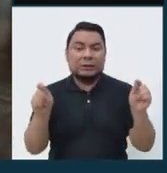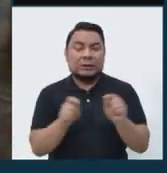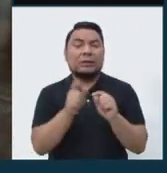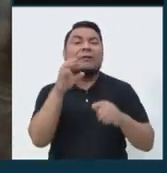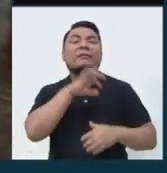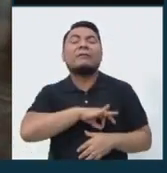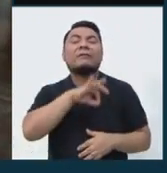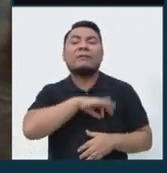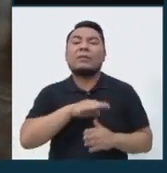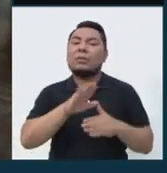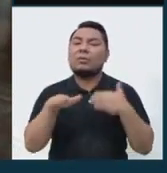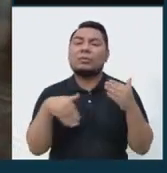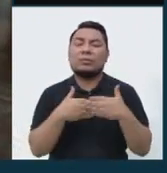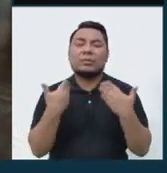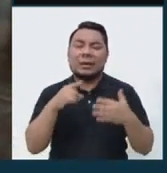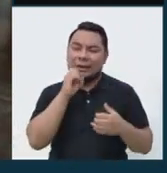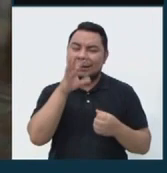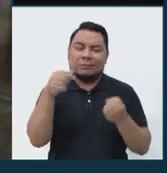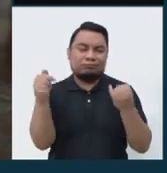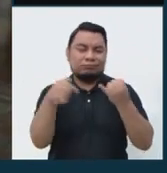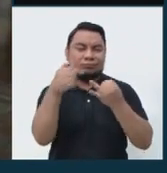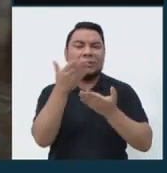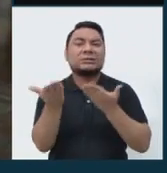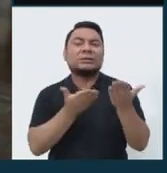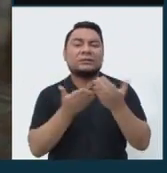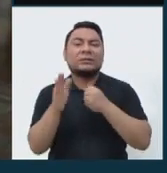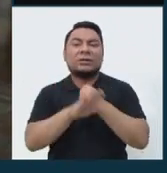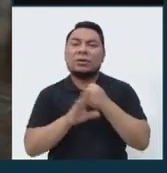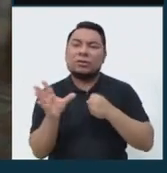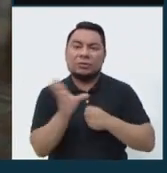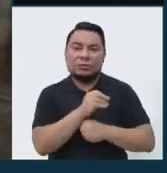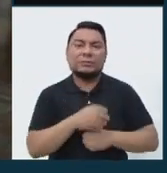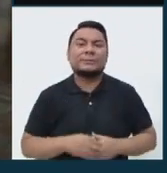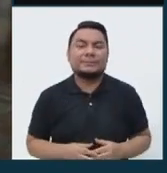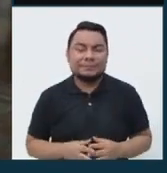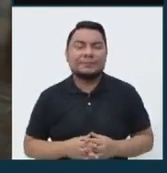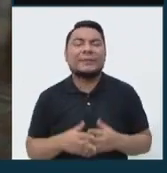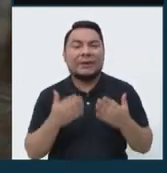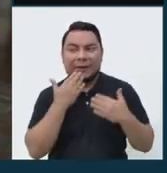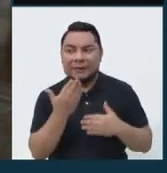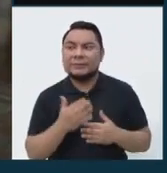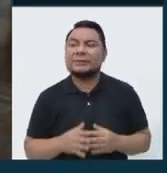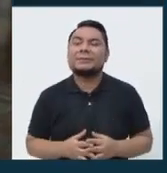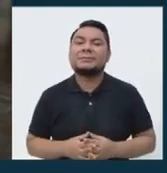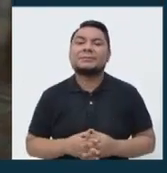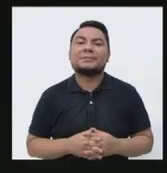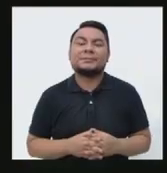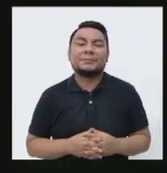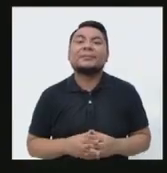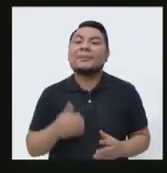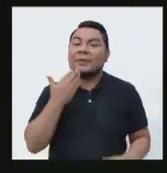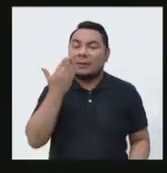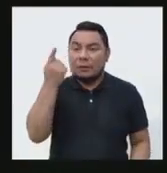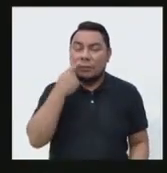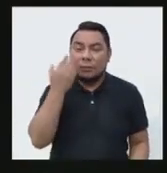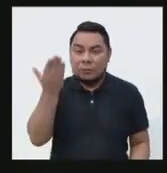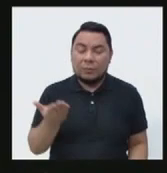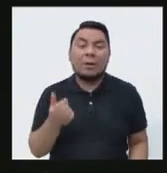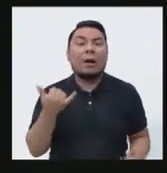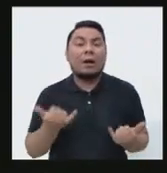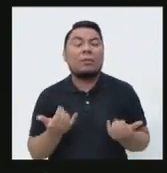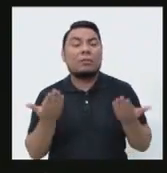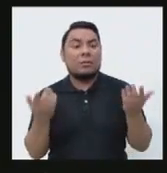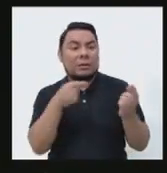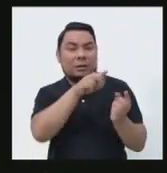se van a beneficiar de todo lo que hemos mencionado en todos los servicios en general. Gracias. Muy bien, al candidato. Y ahora